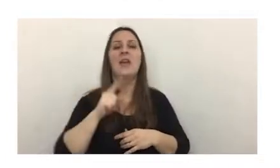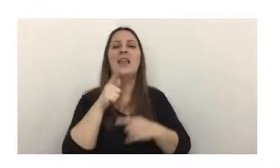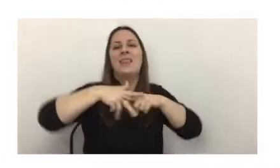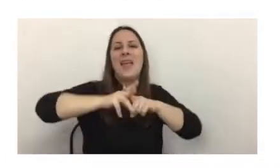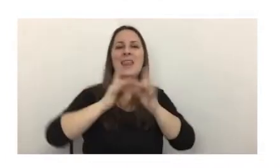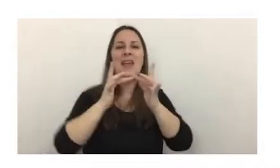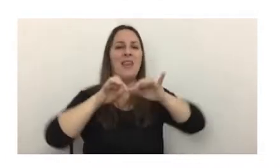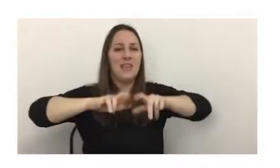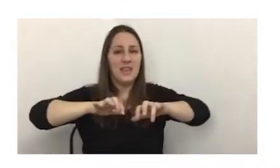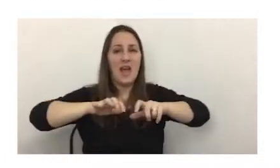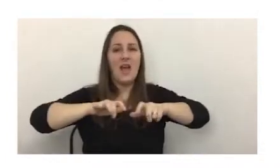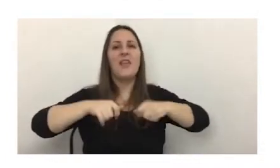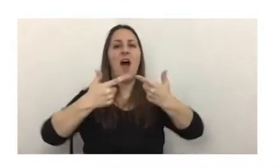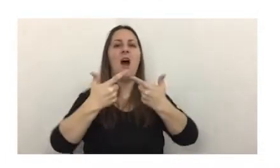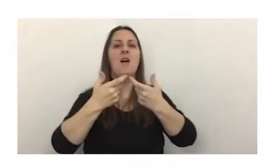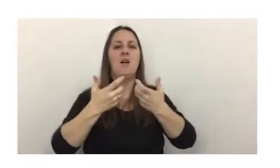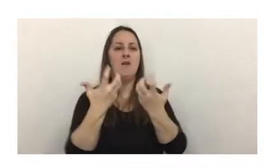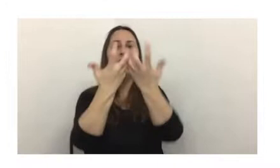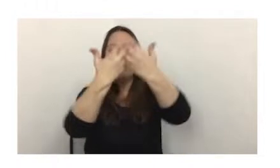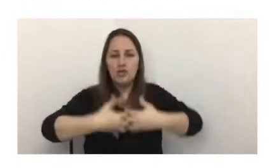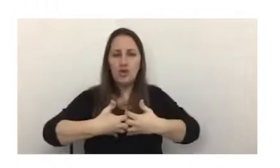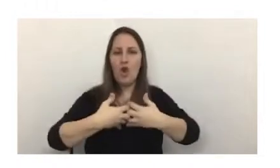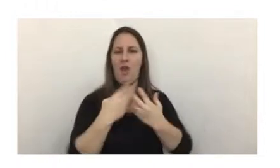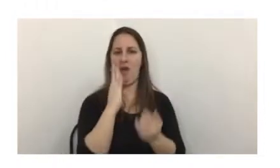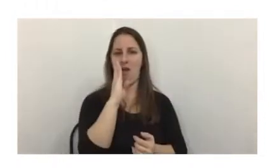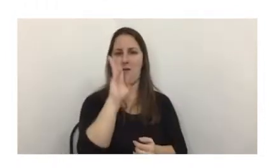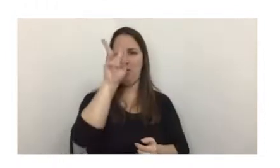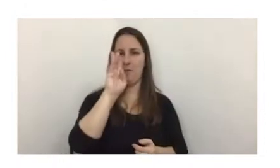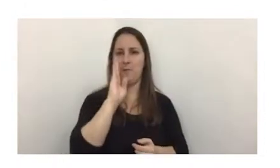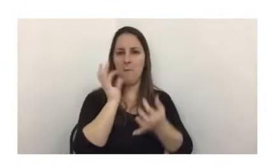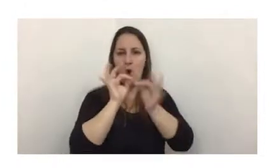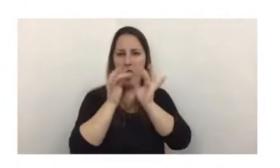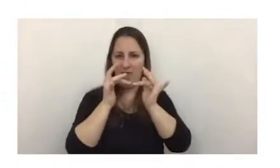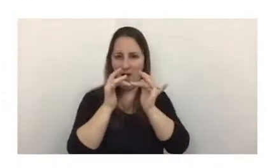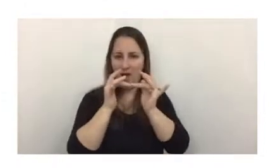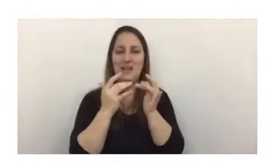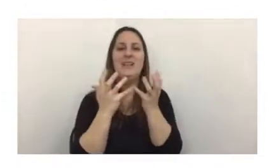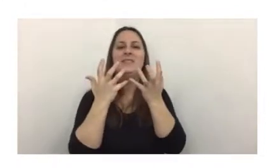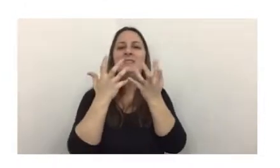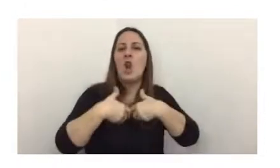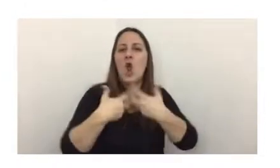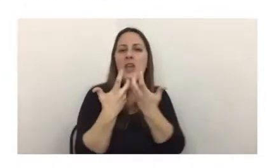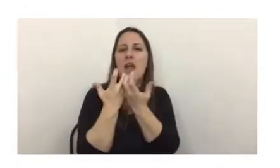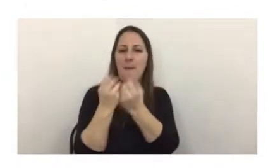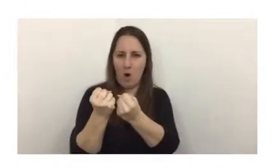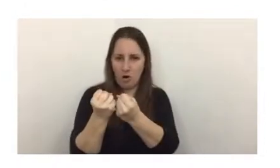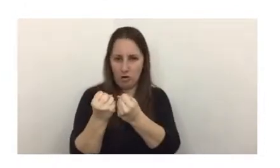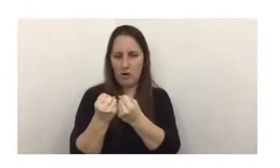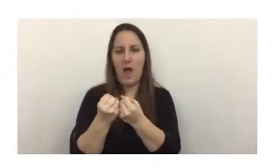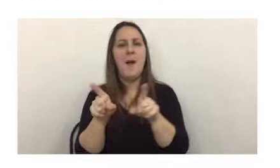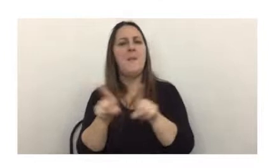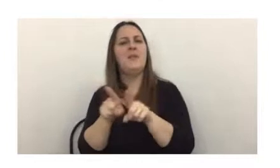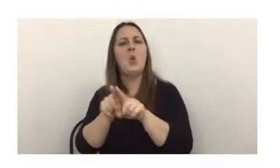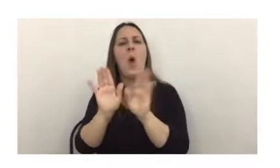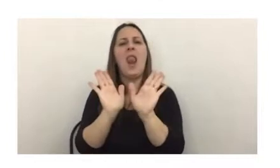digital que le da vida a las criptomonedas, y es la tecnología que la subyace. Podemos pensarlo como un